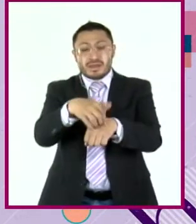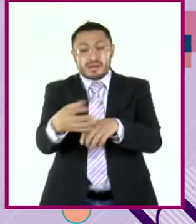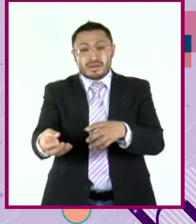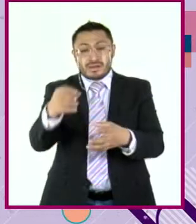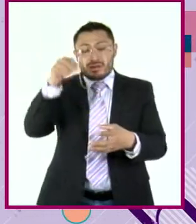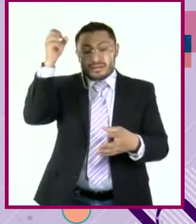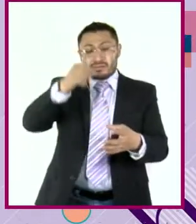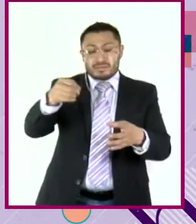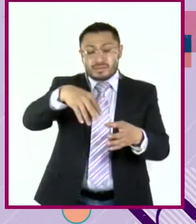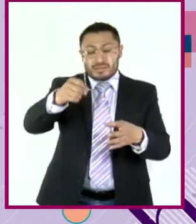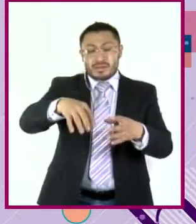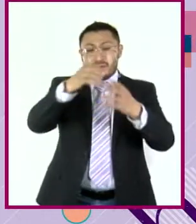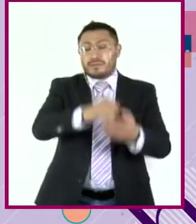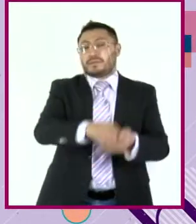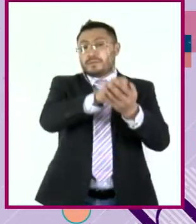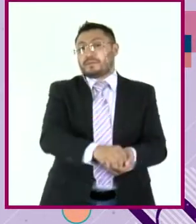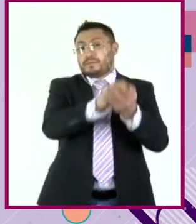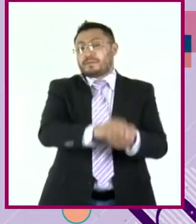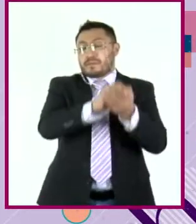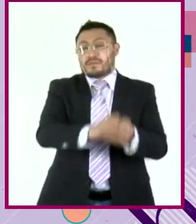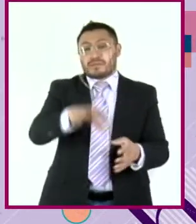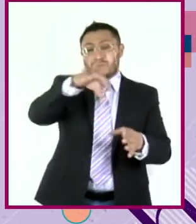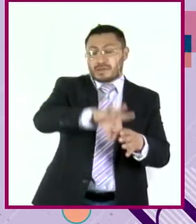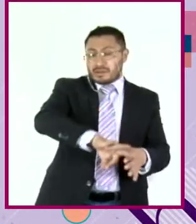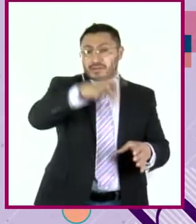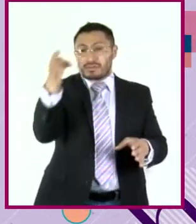y que cada quien saque uno al azar.